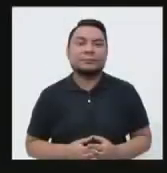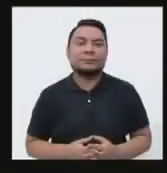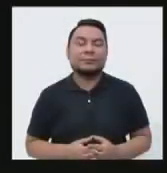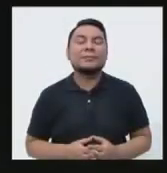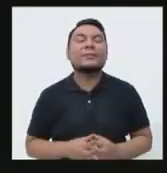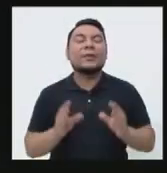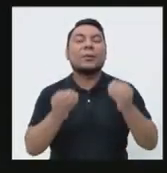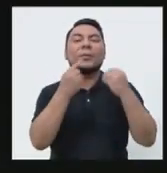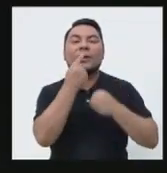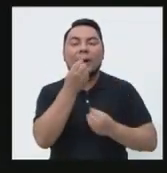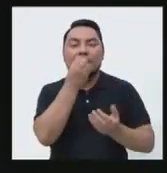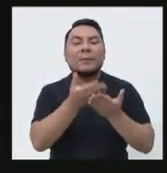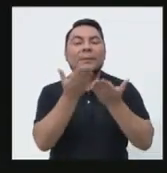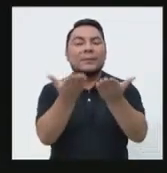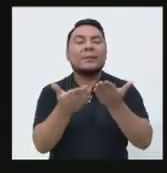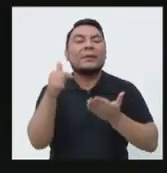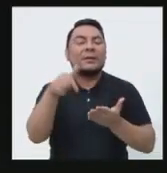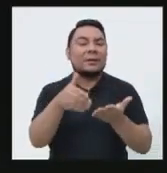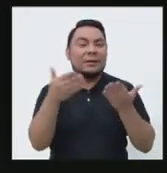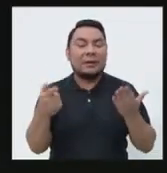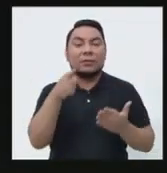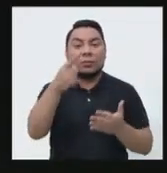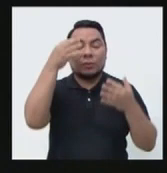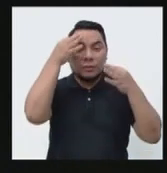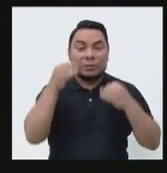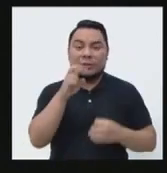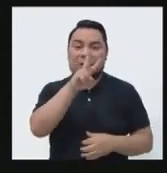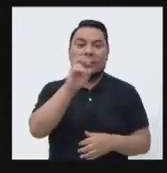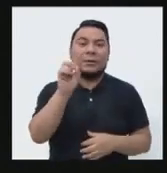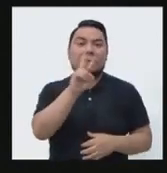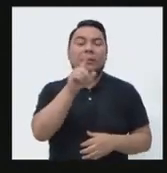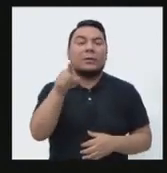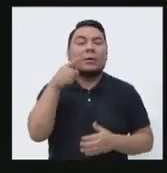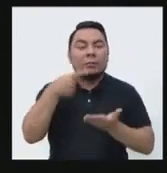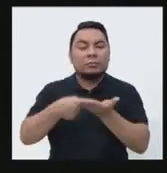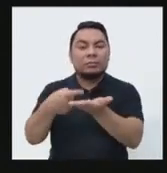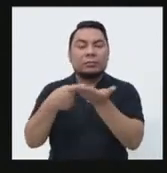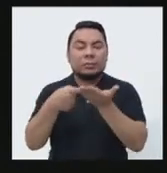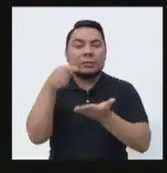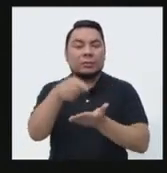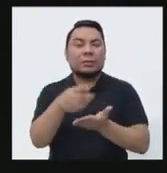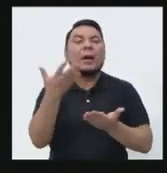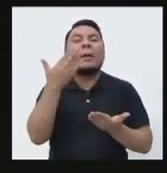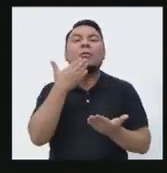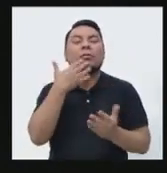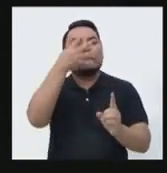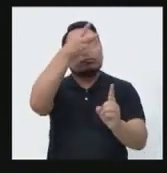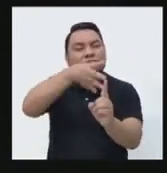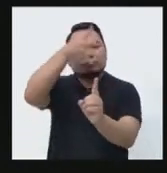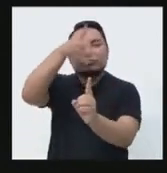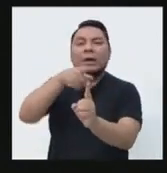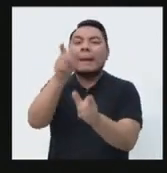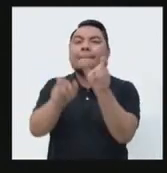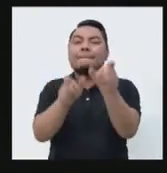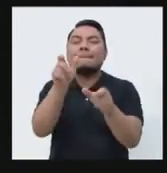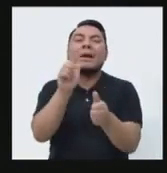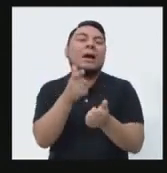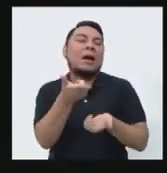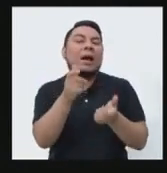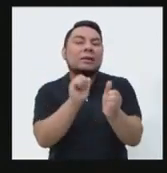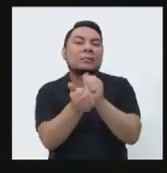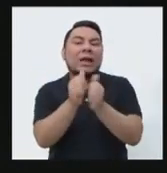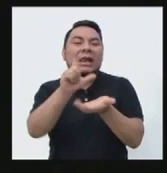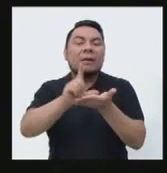¿Cómo están? Bienvenidos a esta edición de Tu Decisión 2021, El Debate, el programa para conocer a los candidatos de Lima y